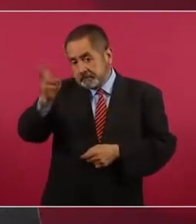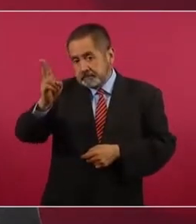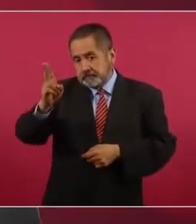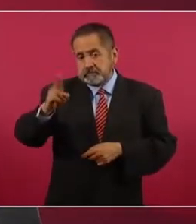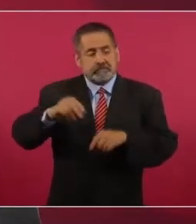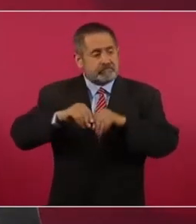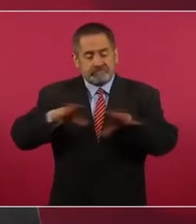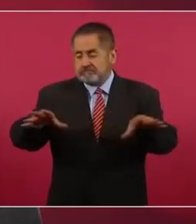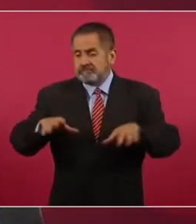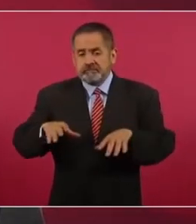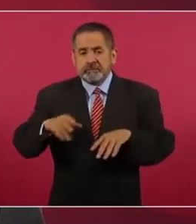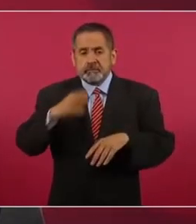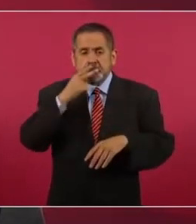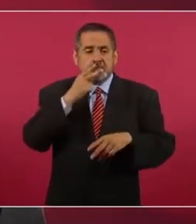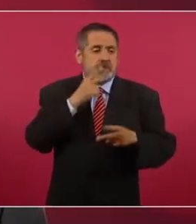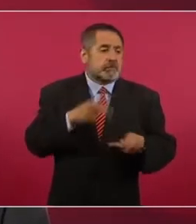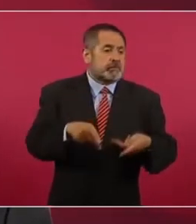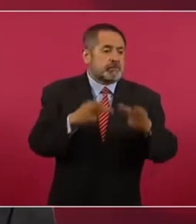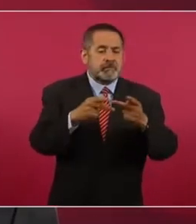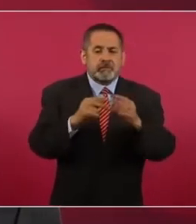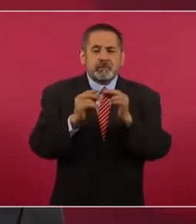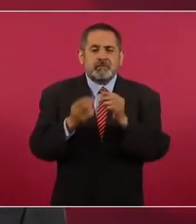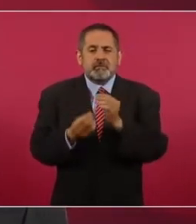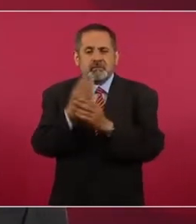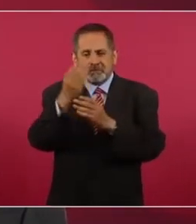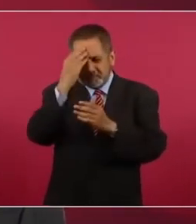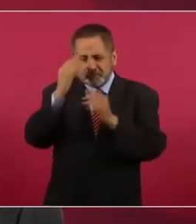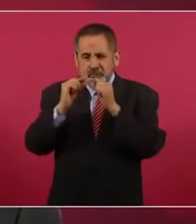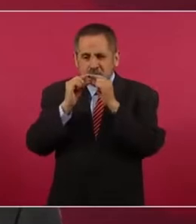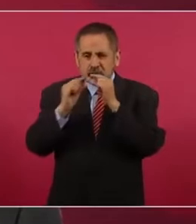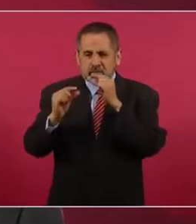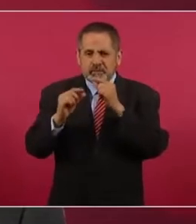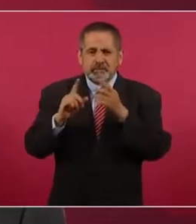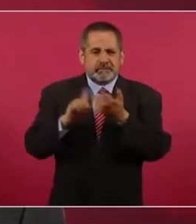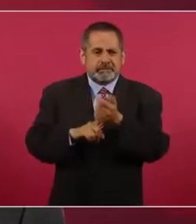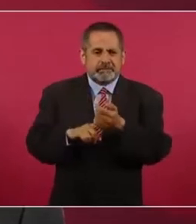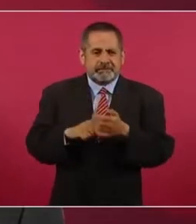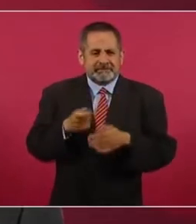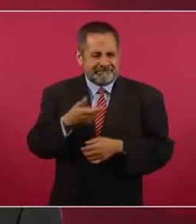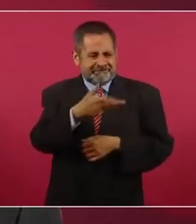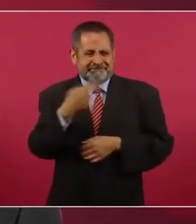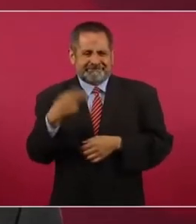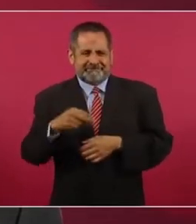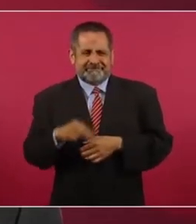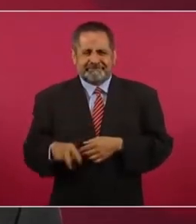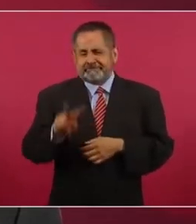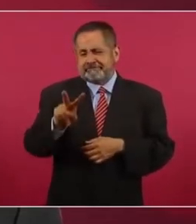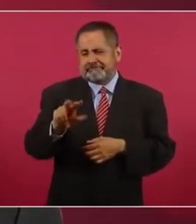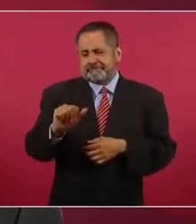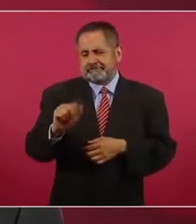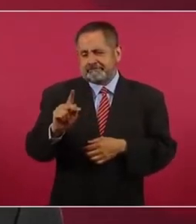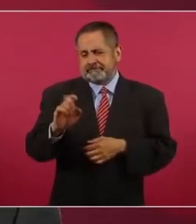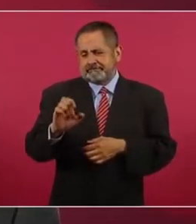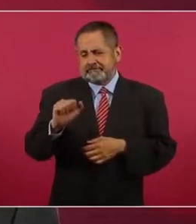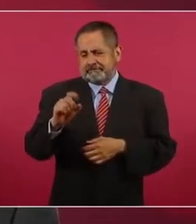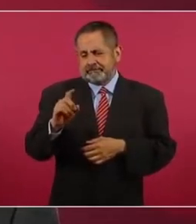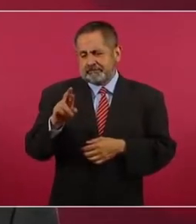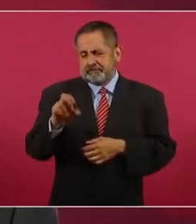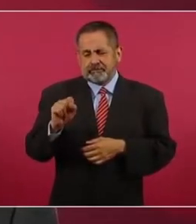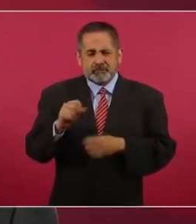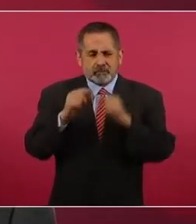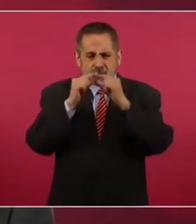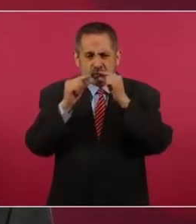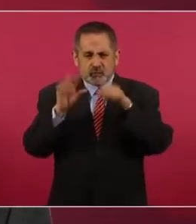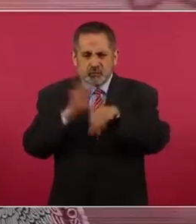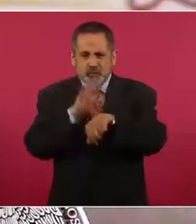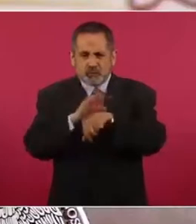y comercialización de los nuevos productos del tabaco, conocidos popularmente como vapeadores y cigarrillos electrónicos.